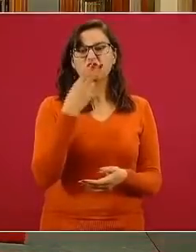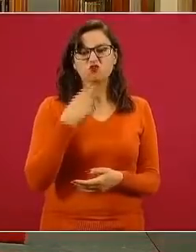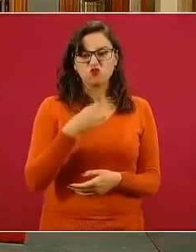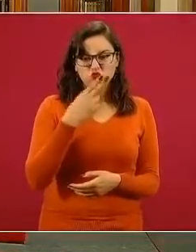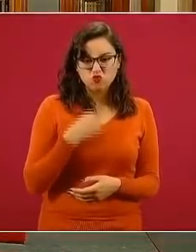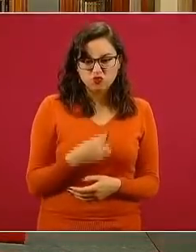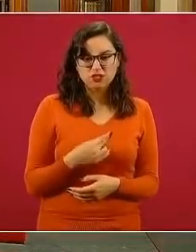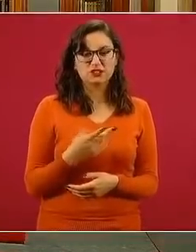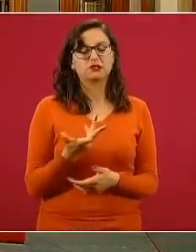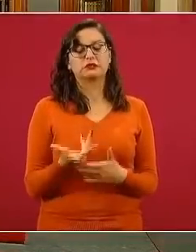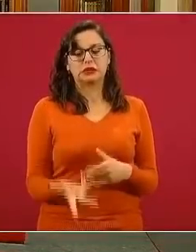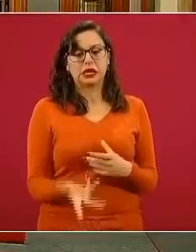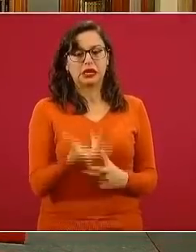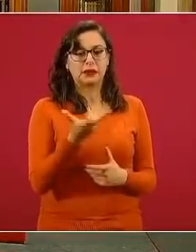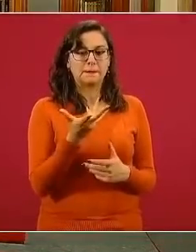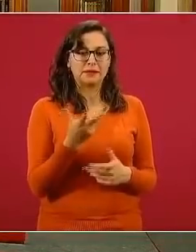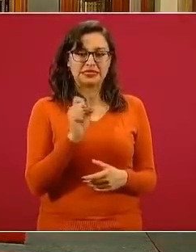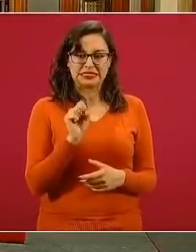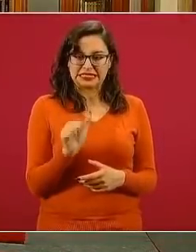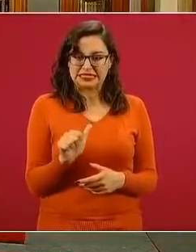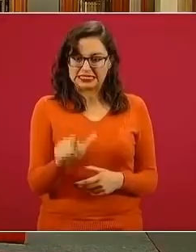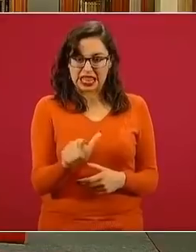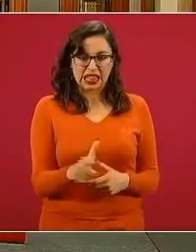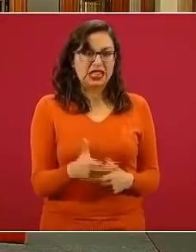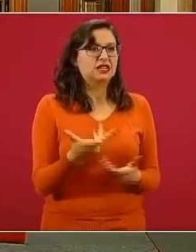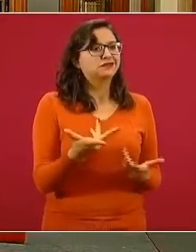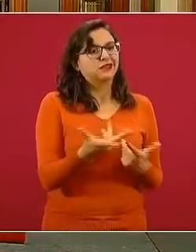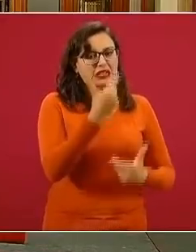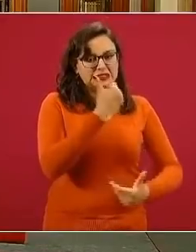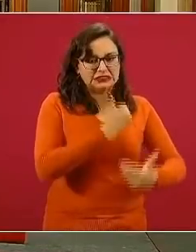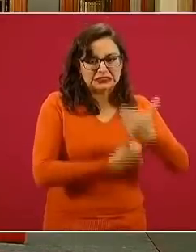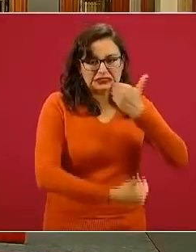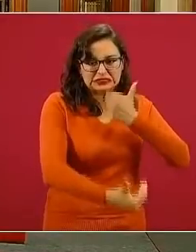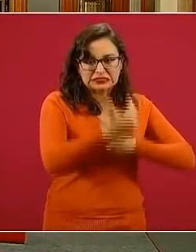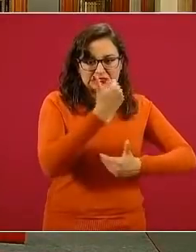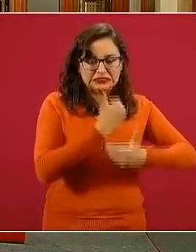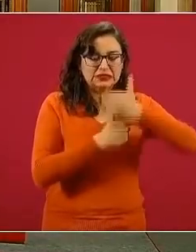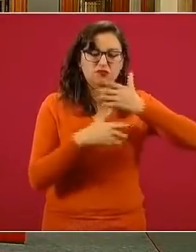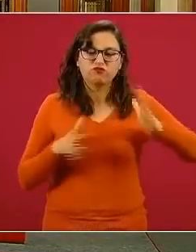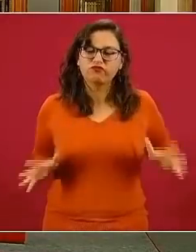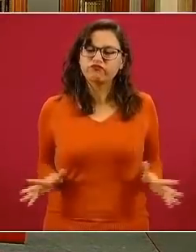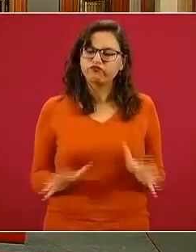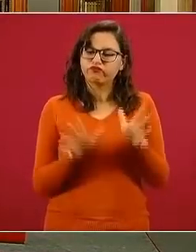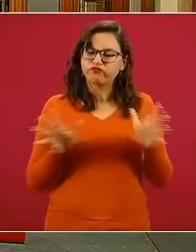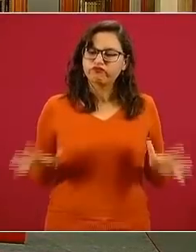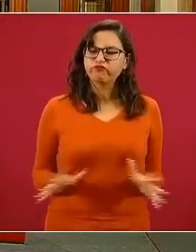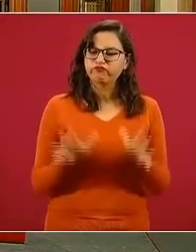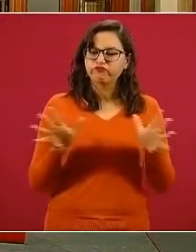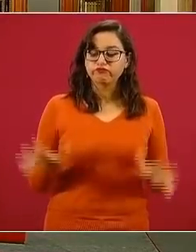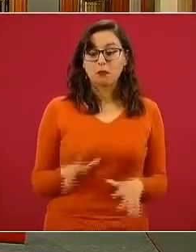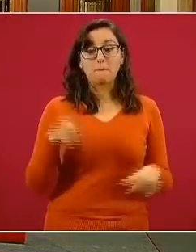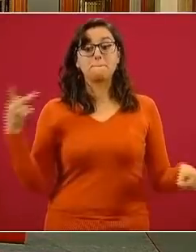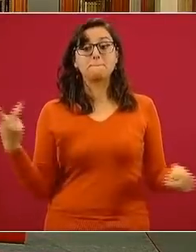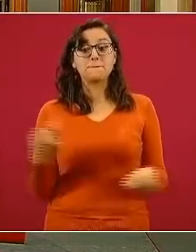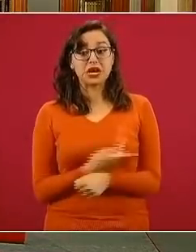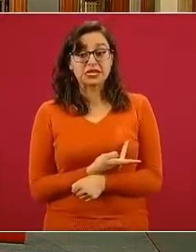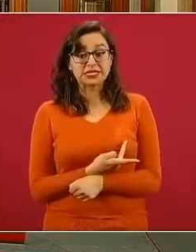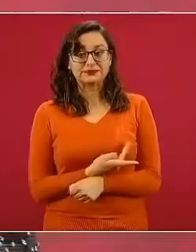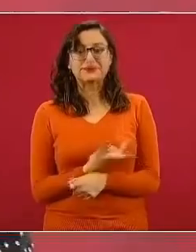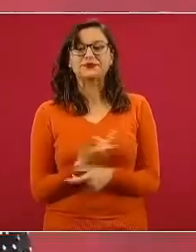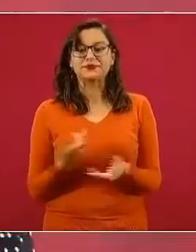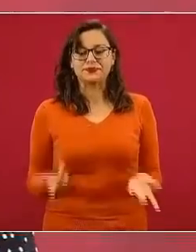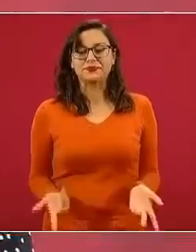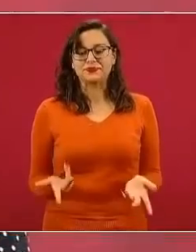azúcares y en sales. Y pues todos estos factores lo que provocan es que haya una